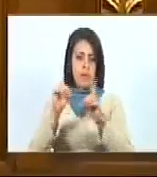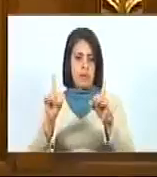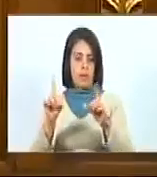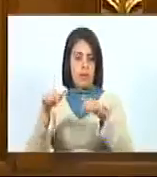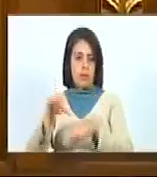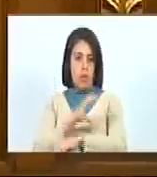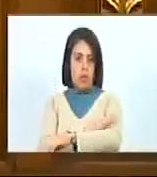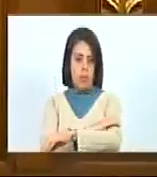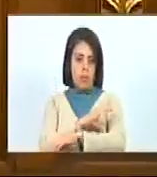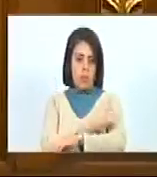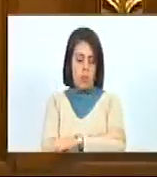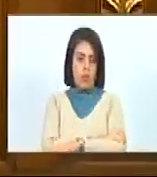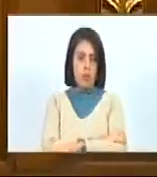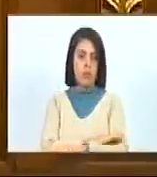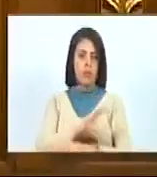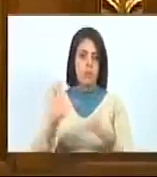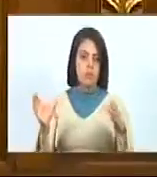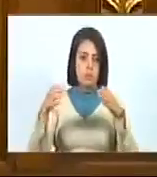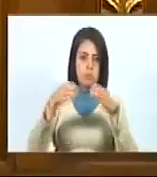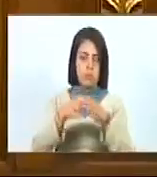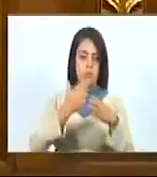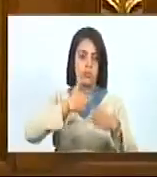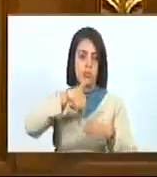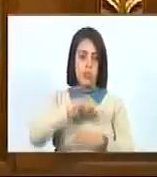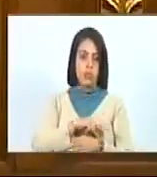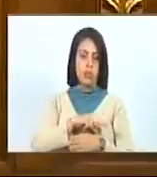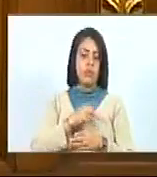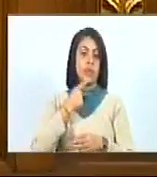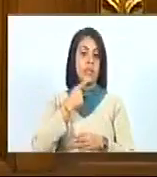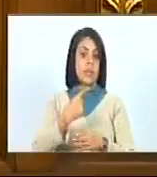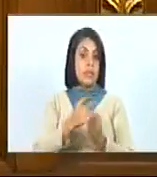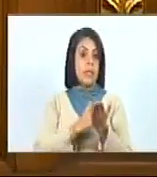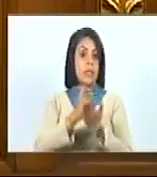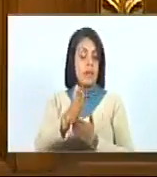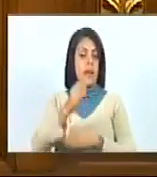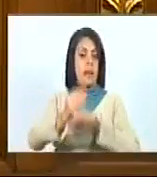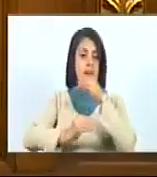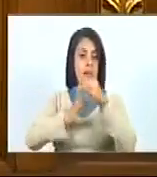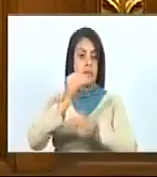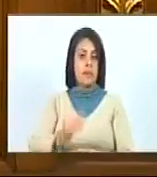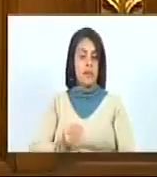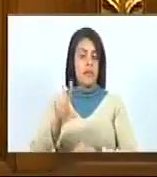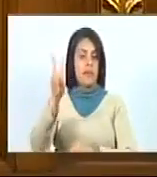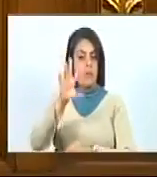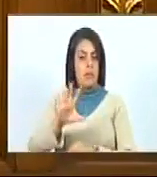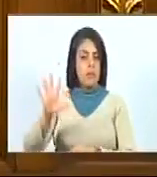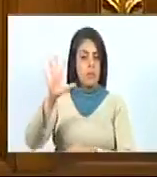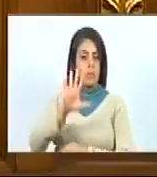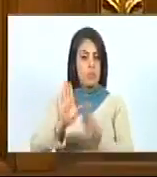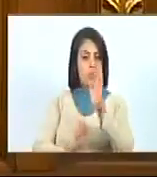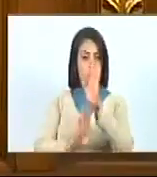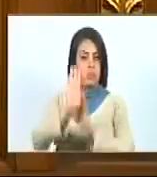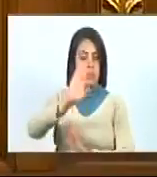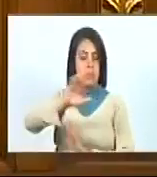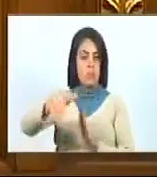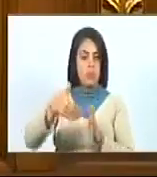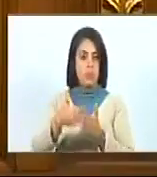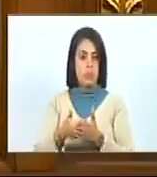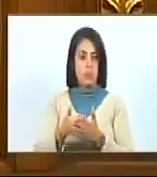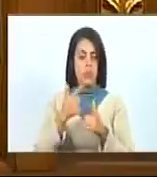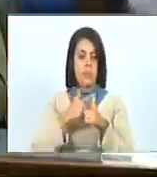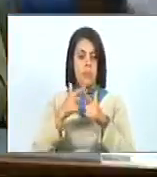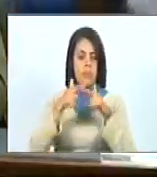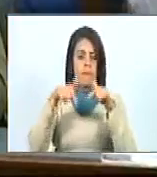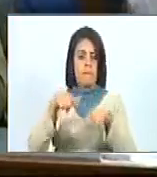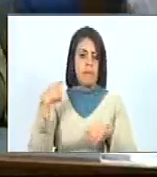oposición con posición, nuestra apuesta sigue siendo a construir esa Venezuela de progreso entre todos. Por